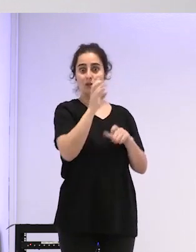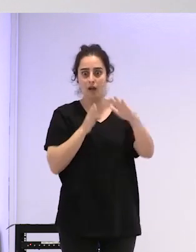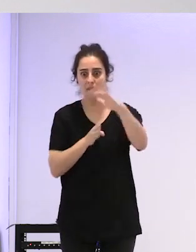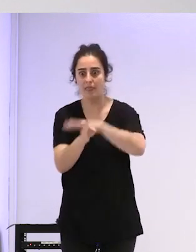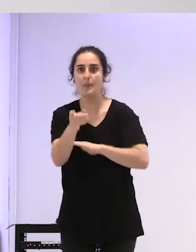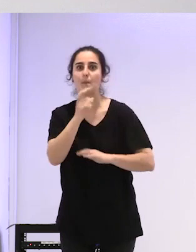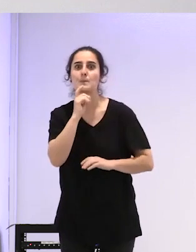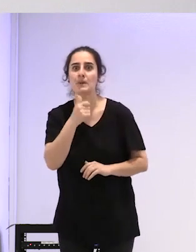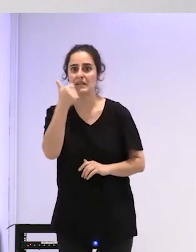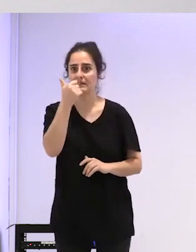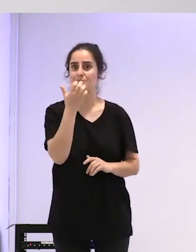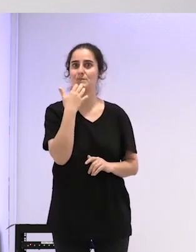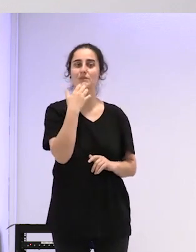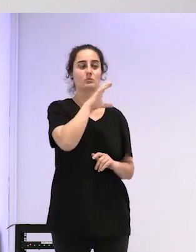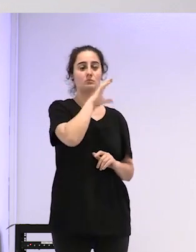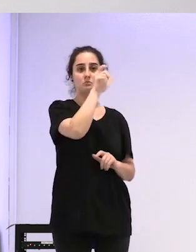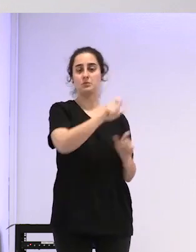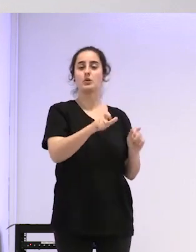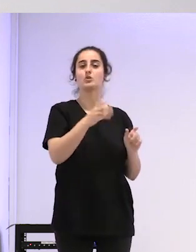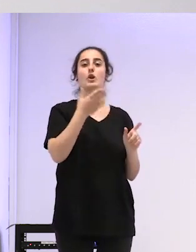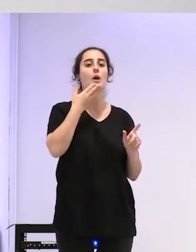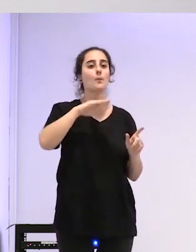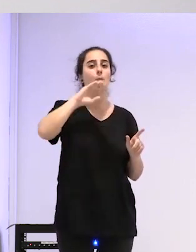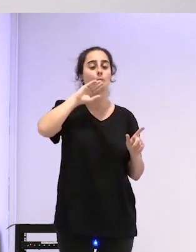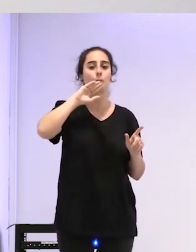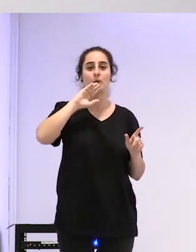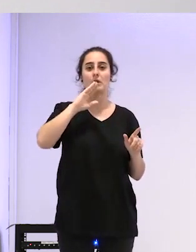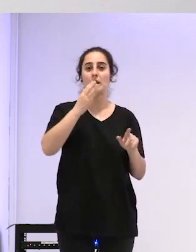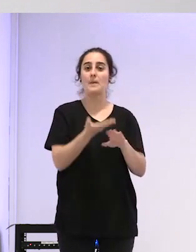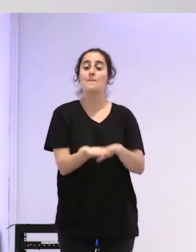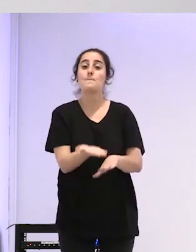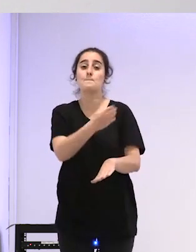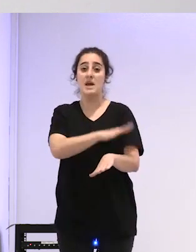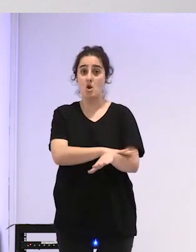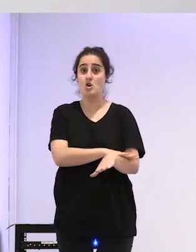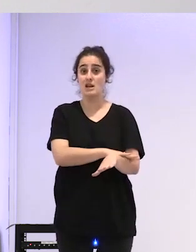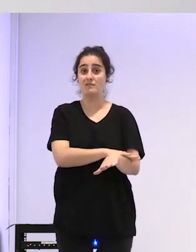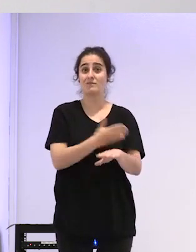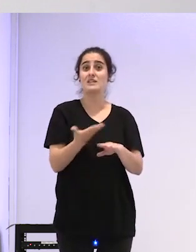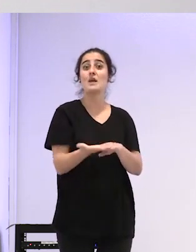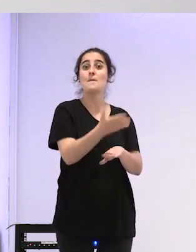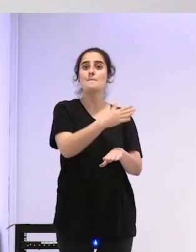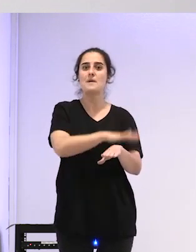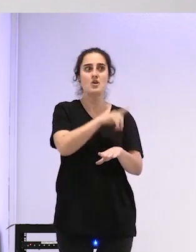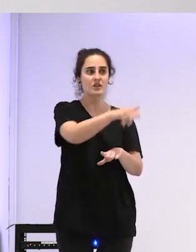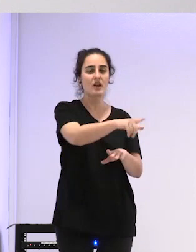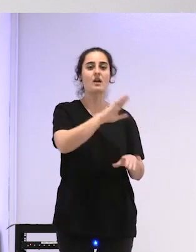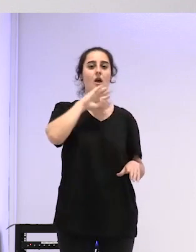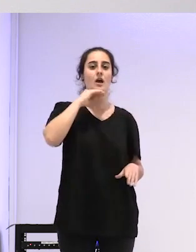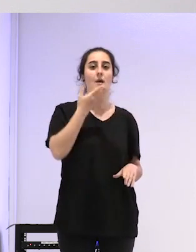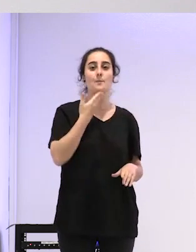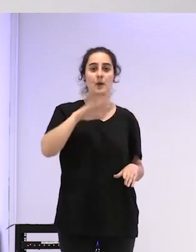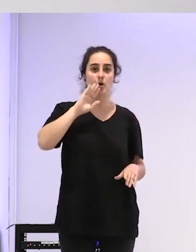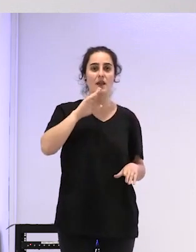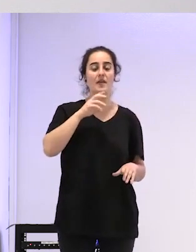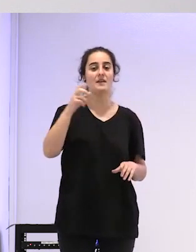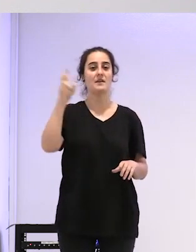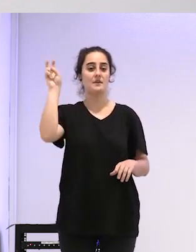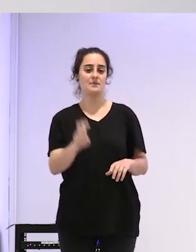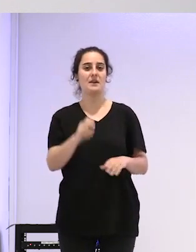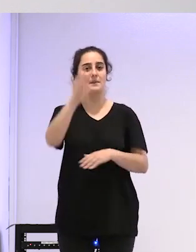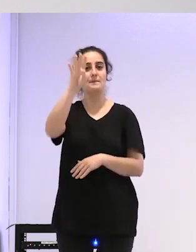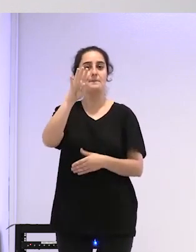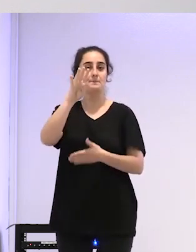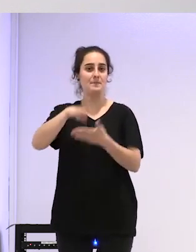gente que está empadronada en Mallorca por ejemplo en Islas Baleares y que viene a estudiar a Barcelona a estas personas